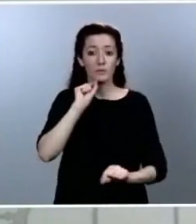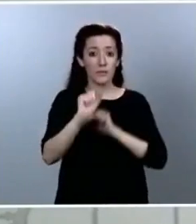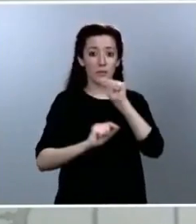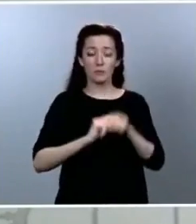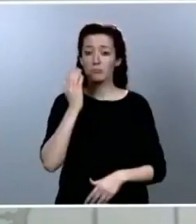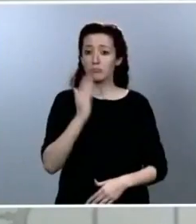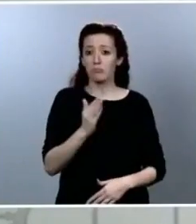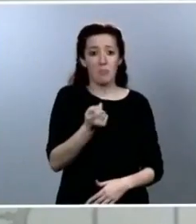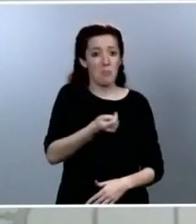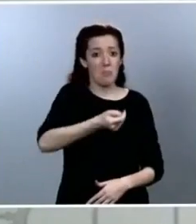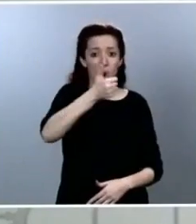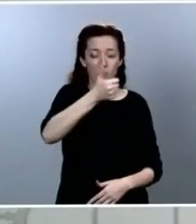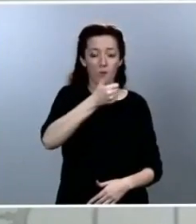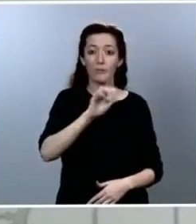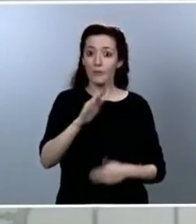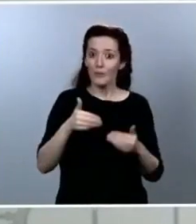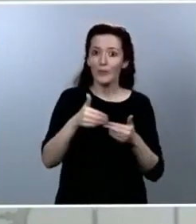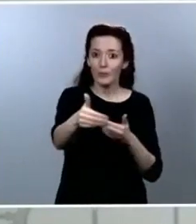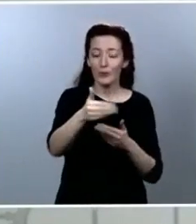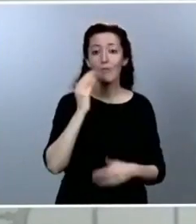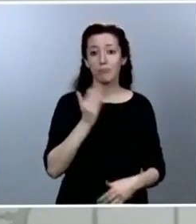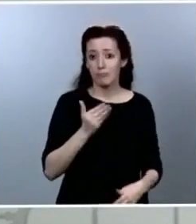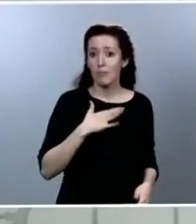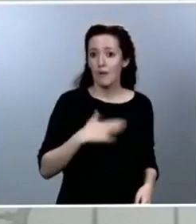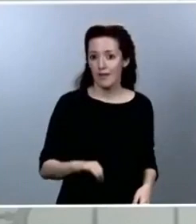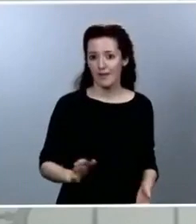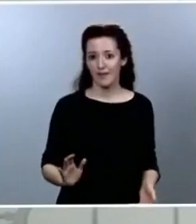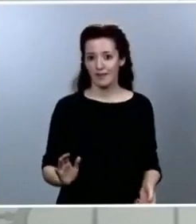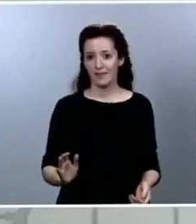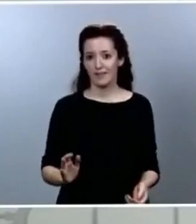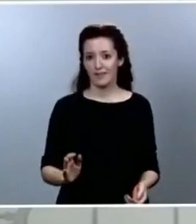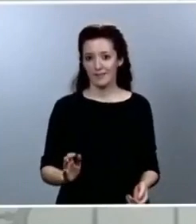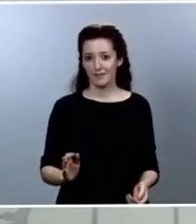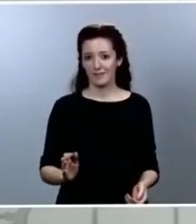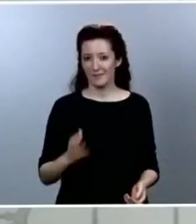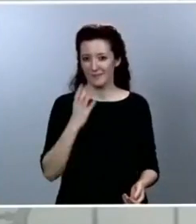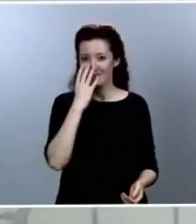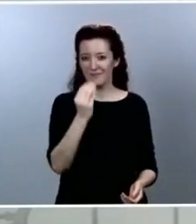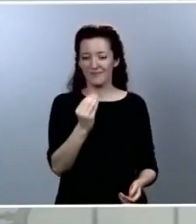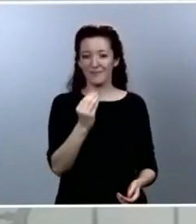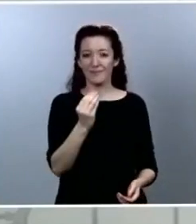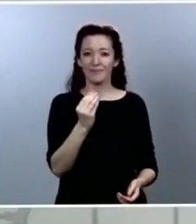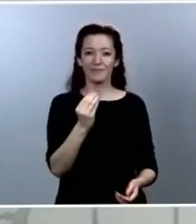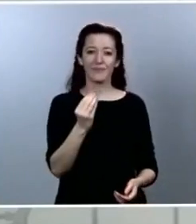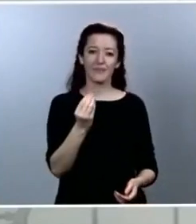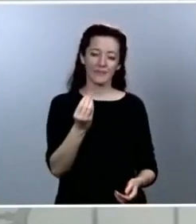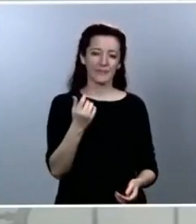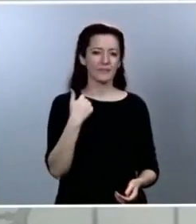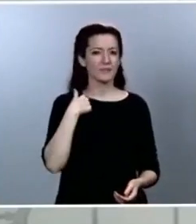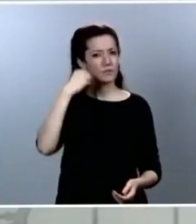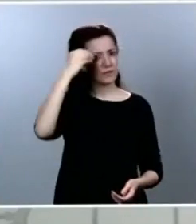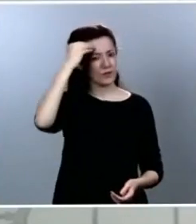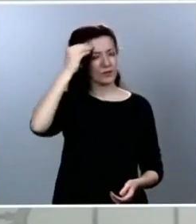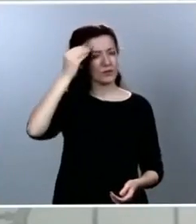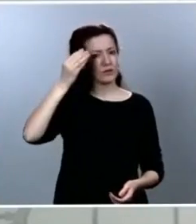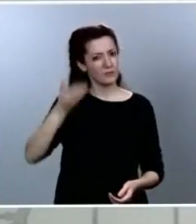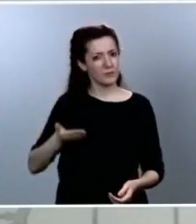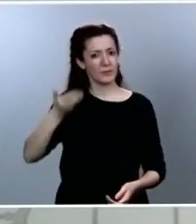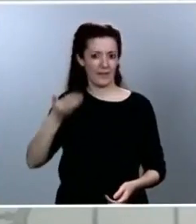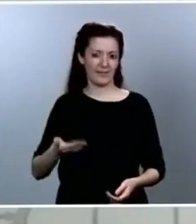ocurrir en un futuro. No significa eso. Por tanto, en ese sentido creo que es importante hacer esa pedagogía.